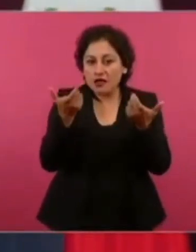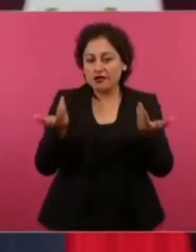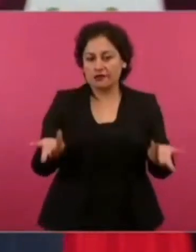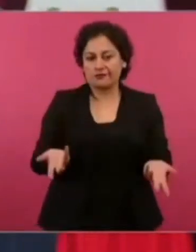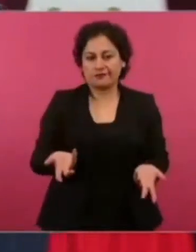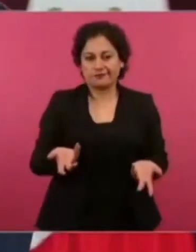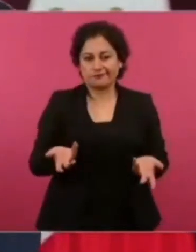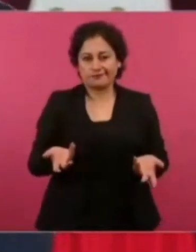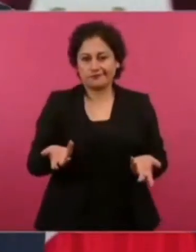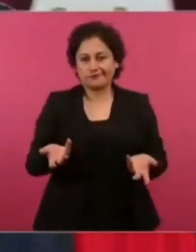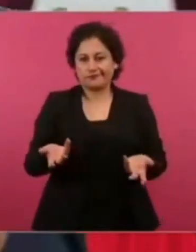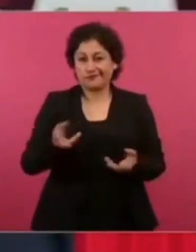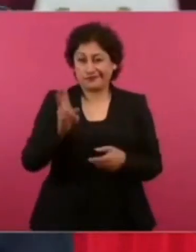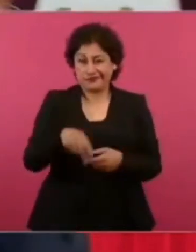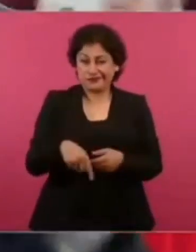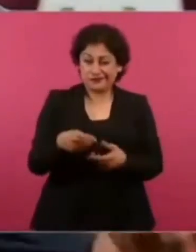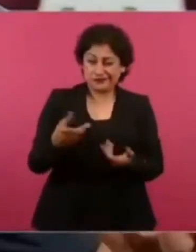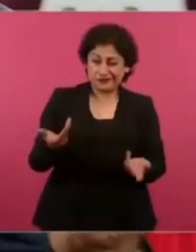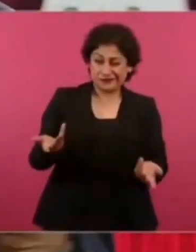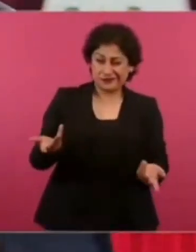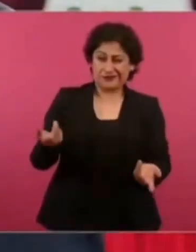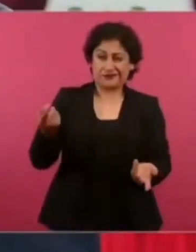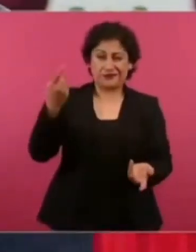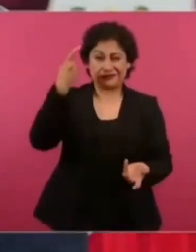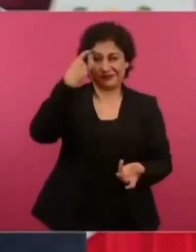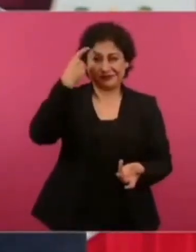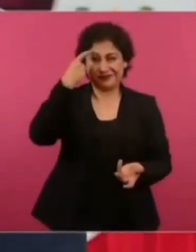que es enfermizo ya eso,